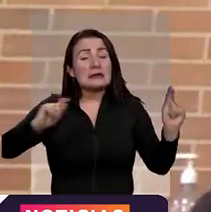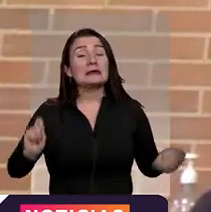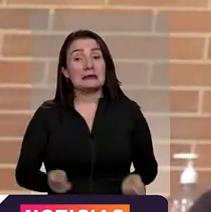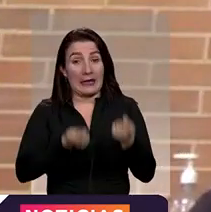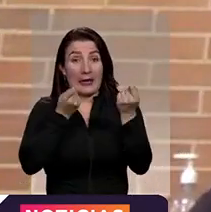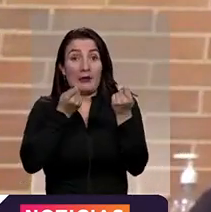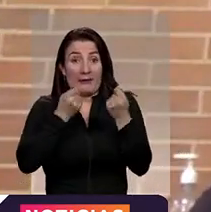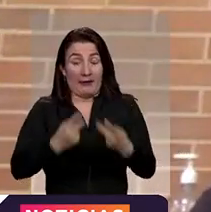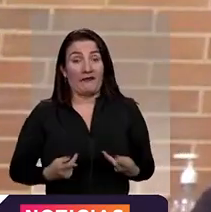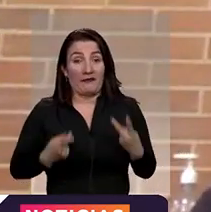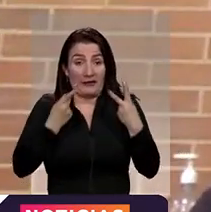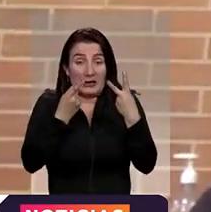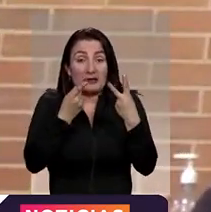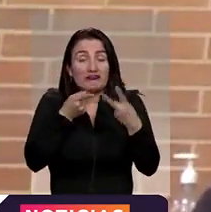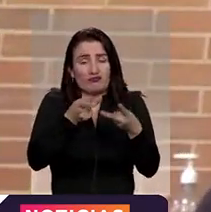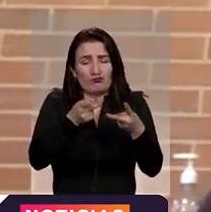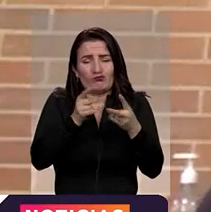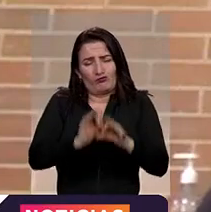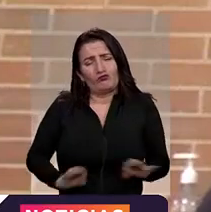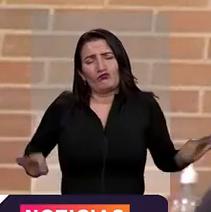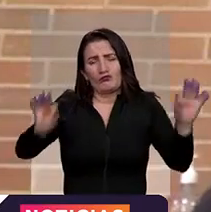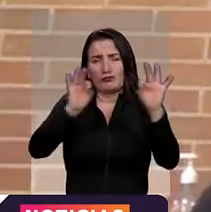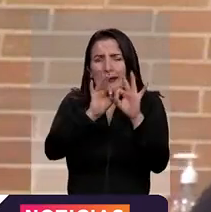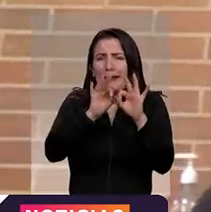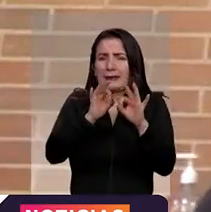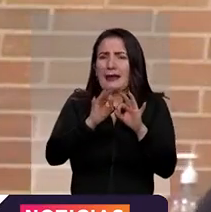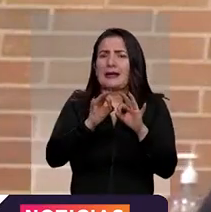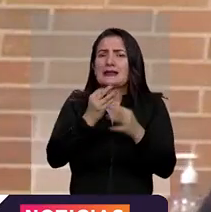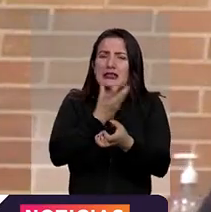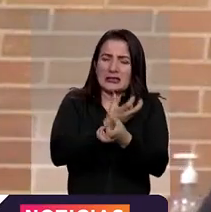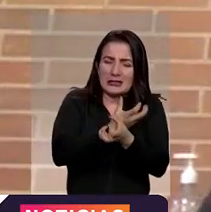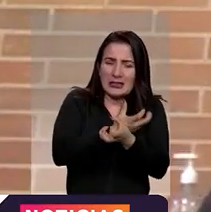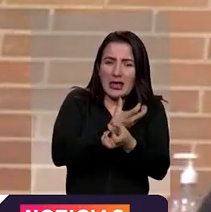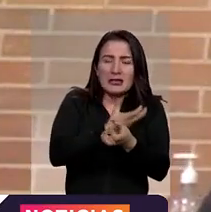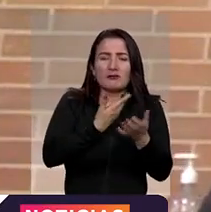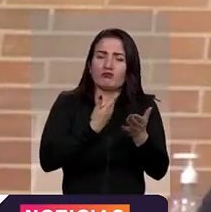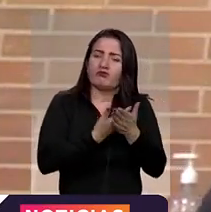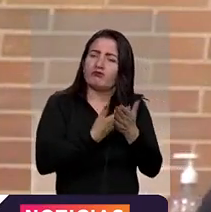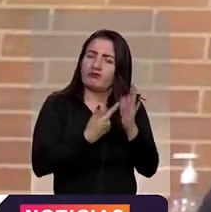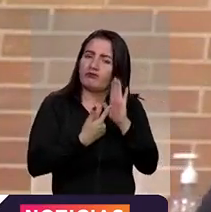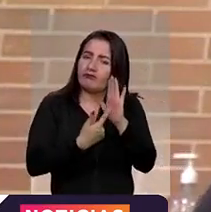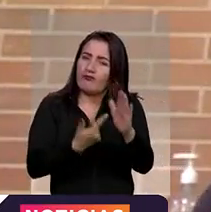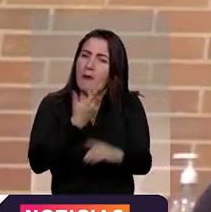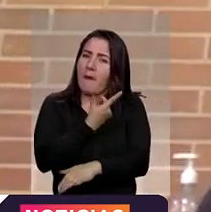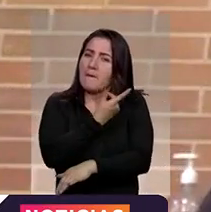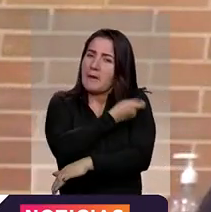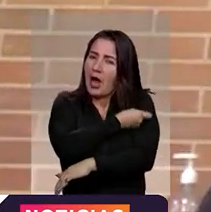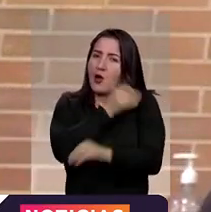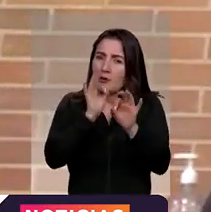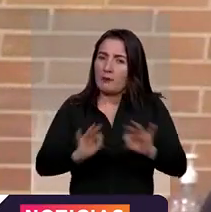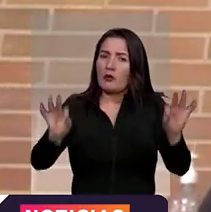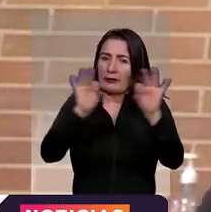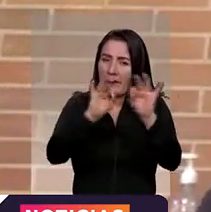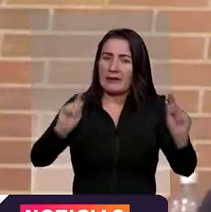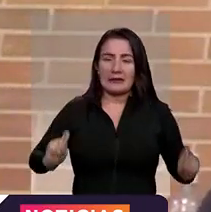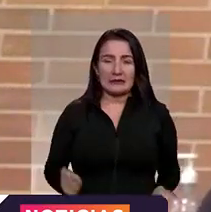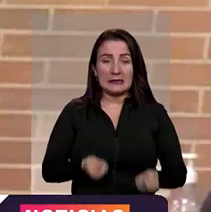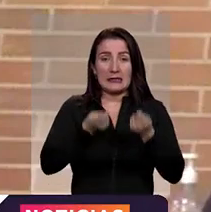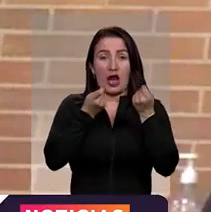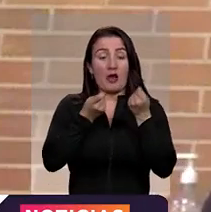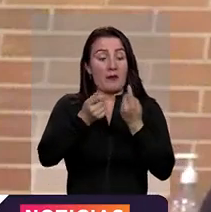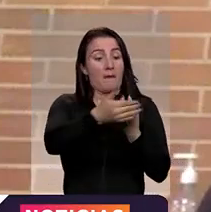salvan vidas. Y todo lo que nos demuestra la ciencia, la evidencia es la vacuna salva, la vacuna